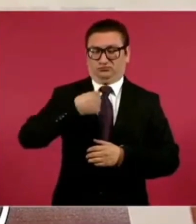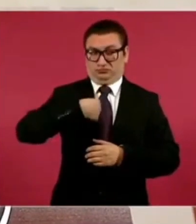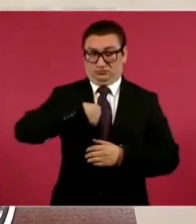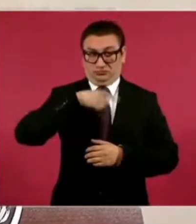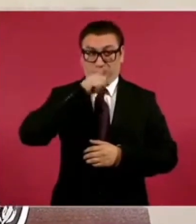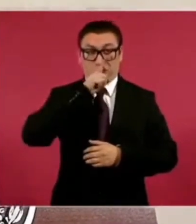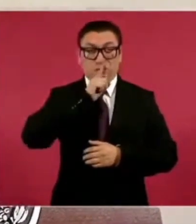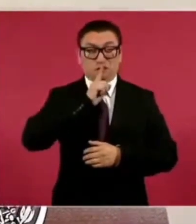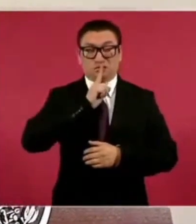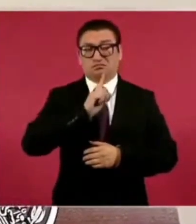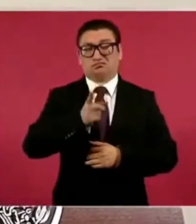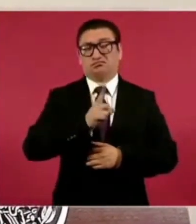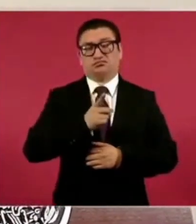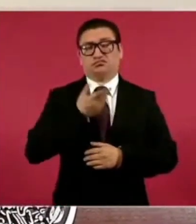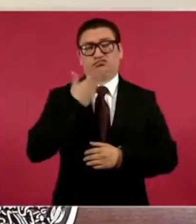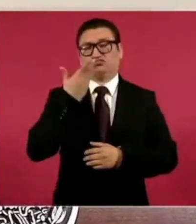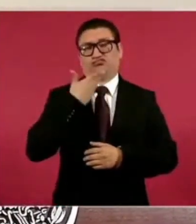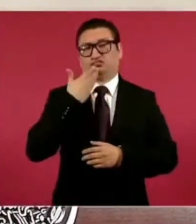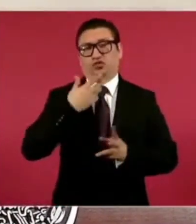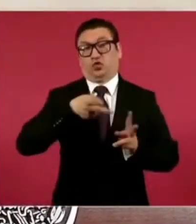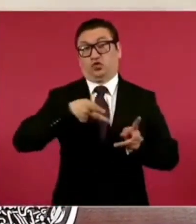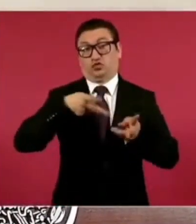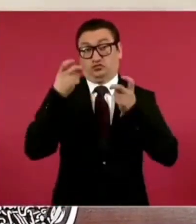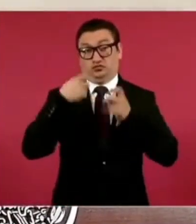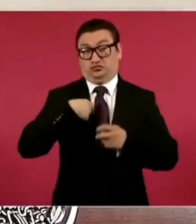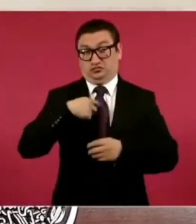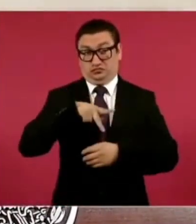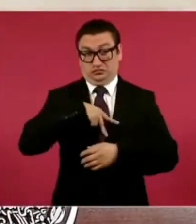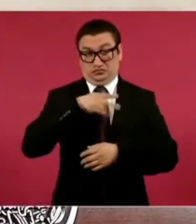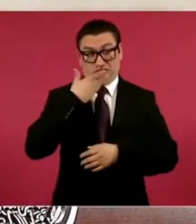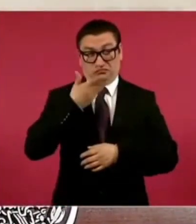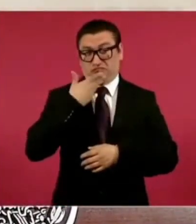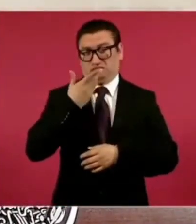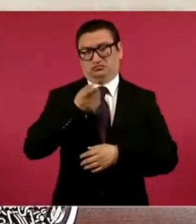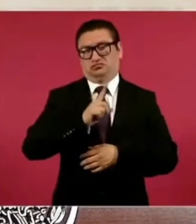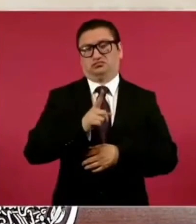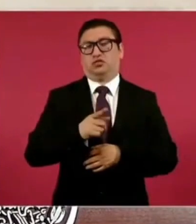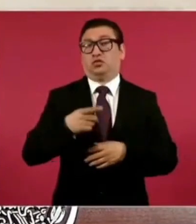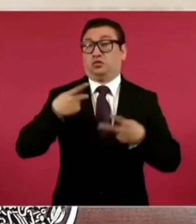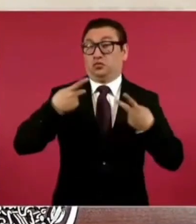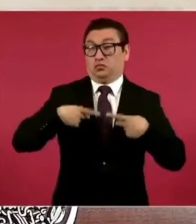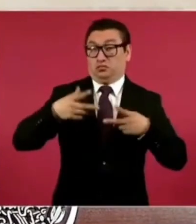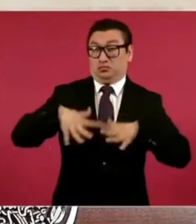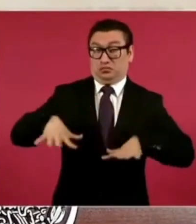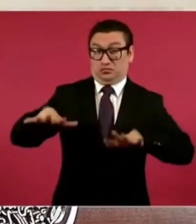ni a robar, ni a traicionar al pueblo.